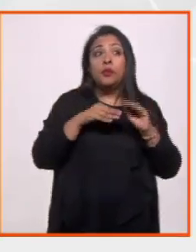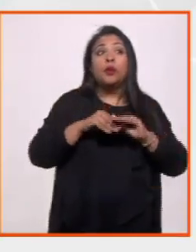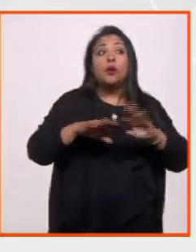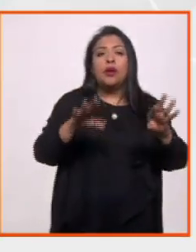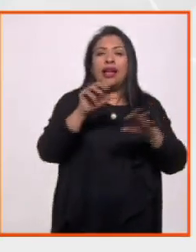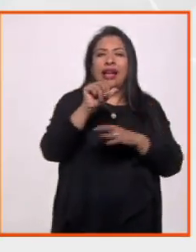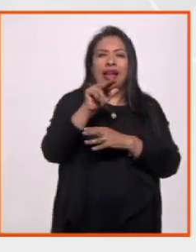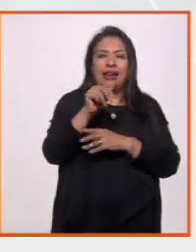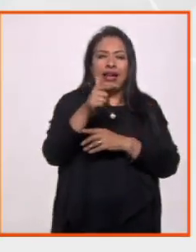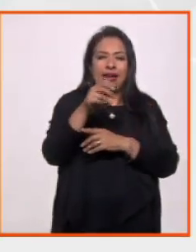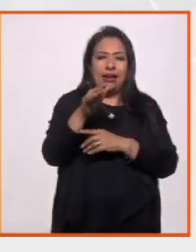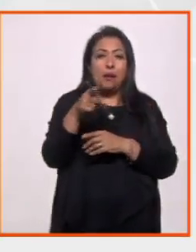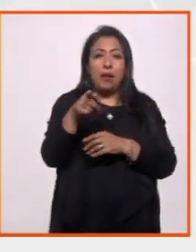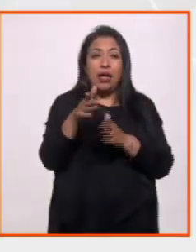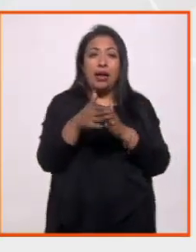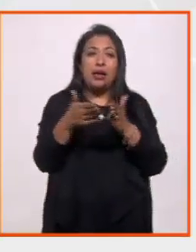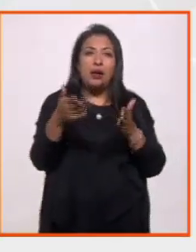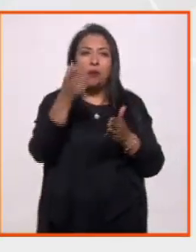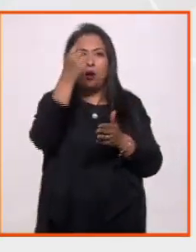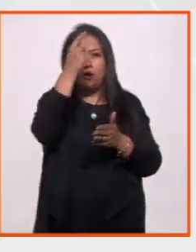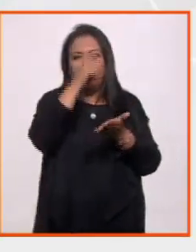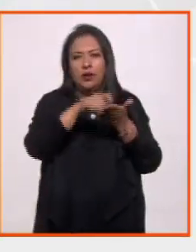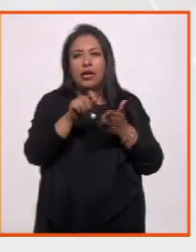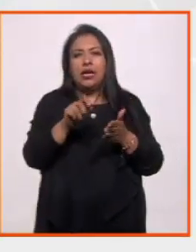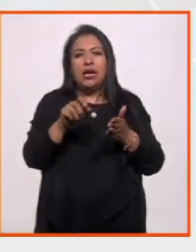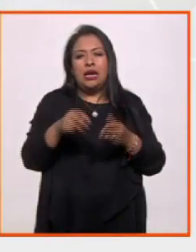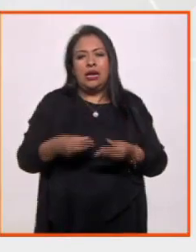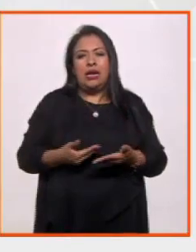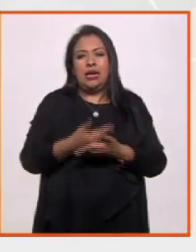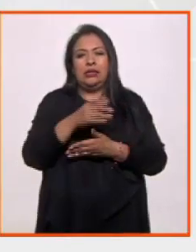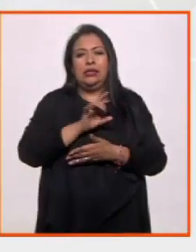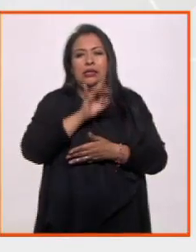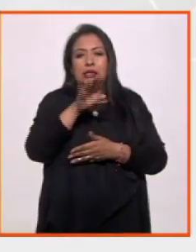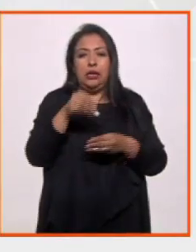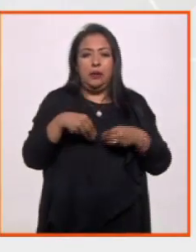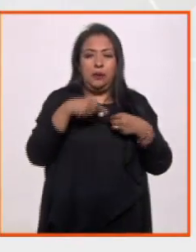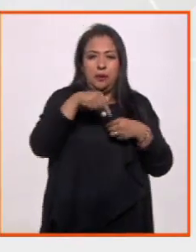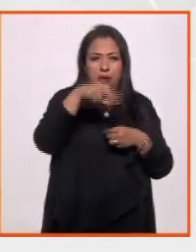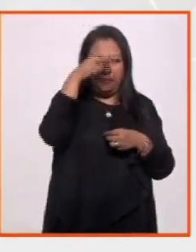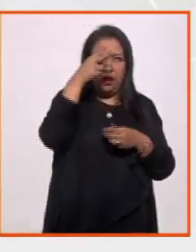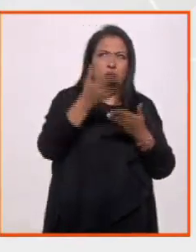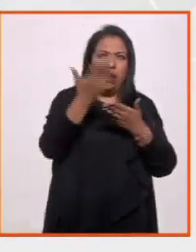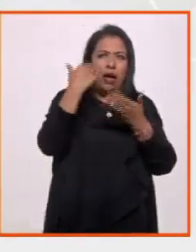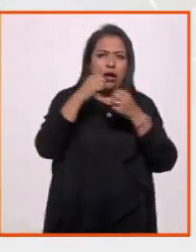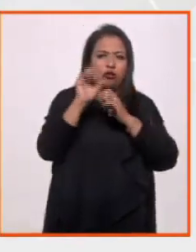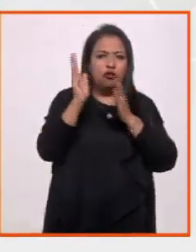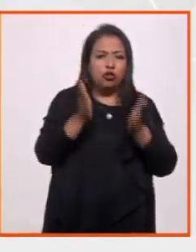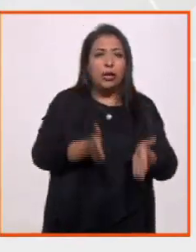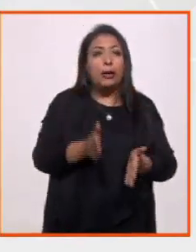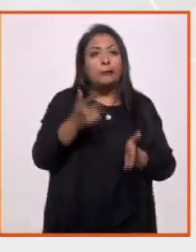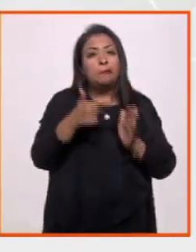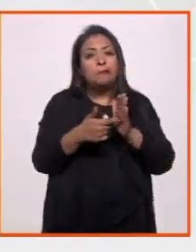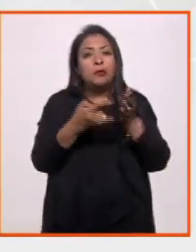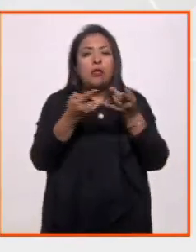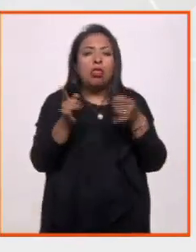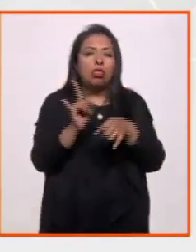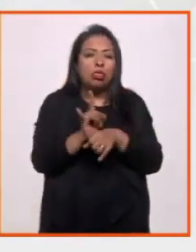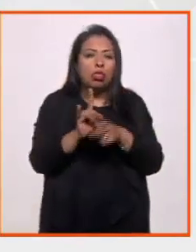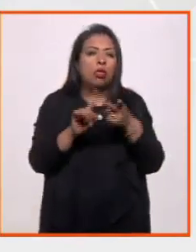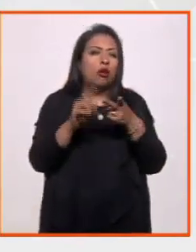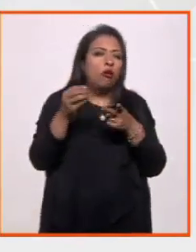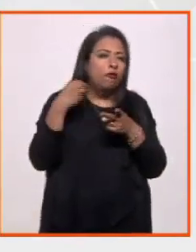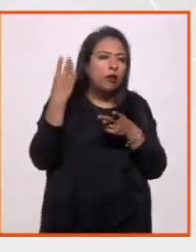por Anagrama, en este libro el escritor chileno radicado en México, desde hace varios años nos presenta relatos de ficción,